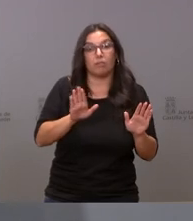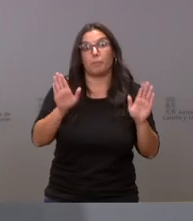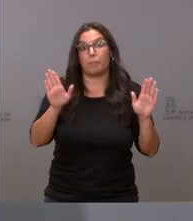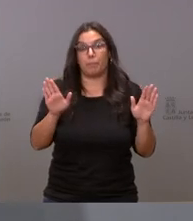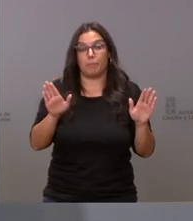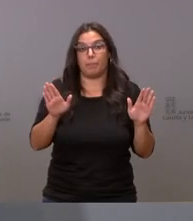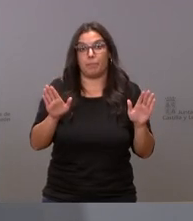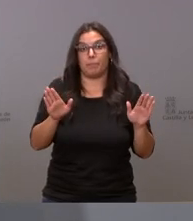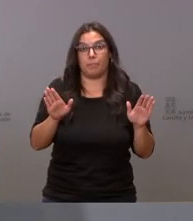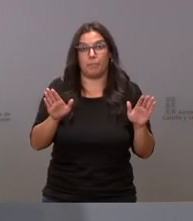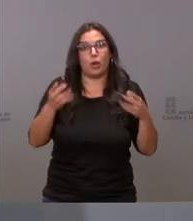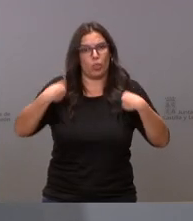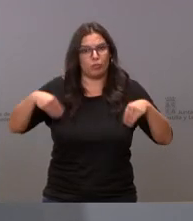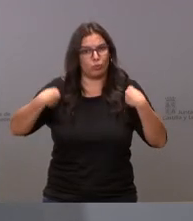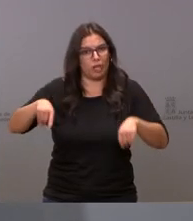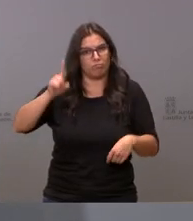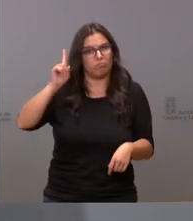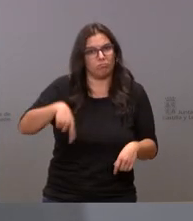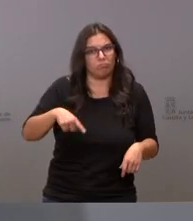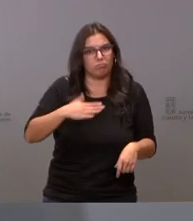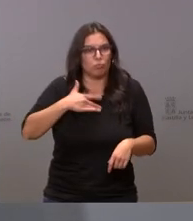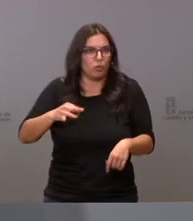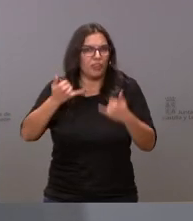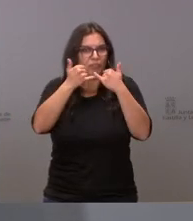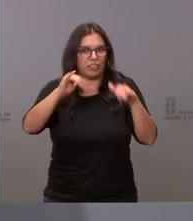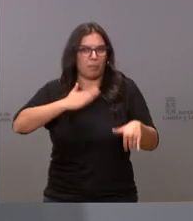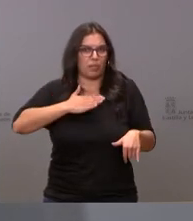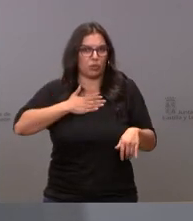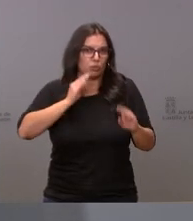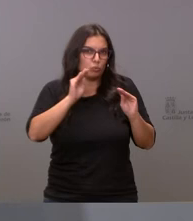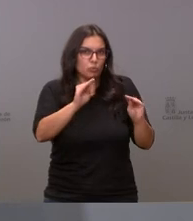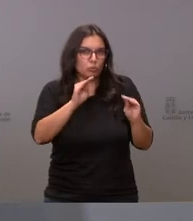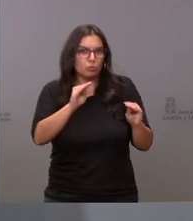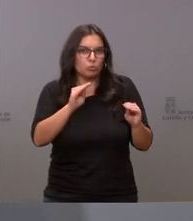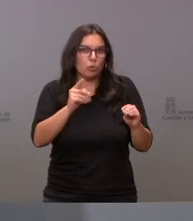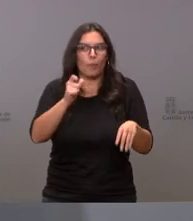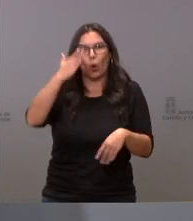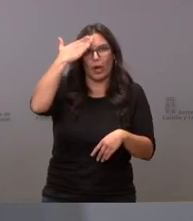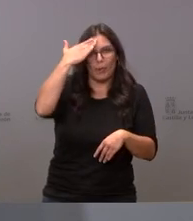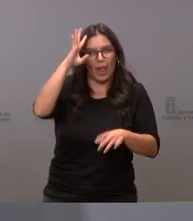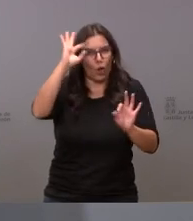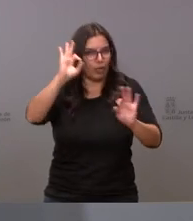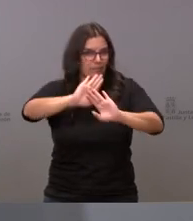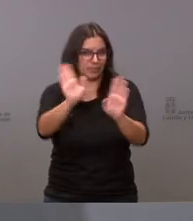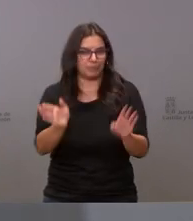no impide disfrutar de unas fiestas patronales con un poco de cabeza y un poco de sentido común